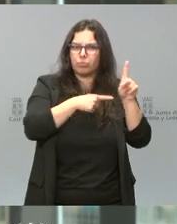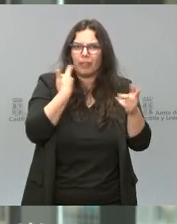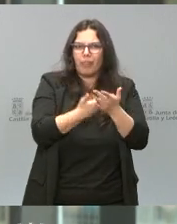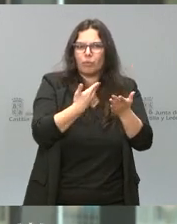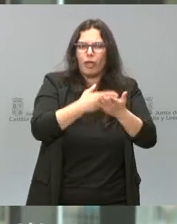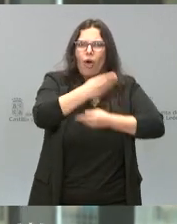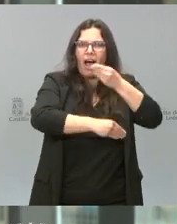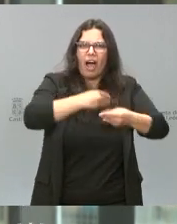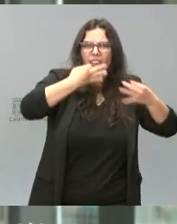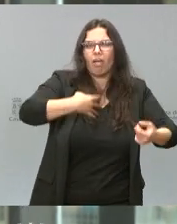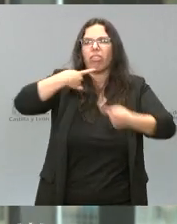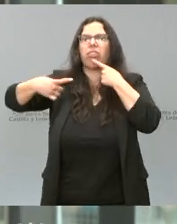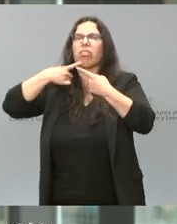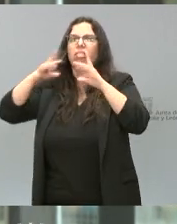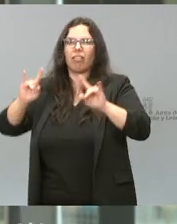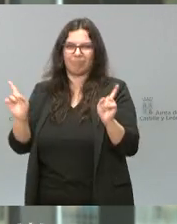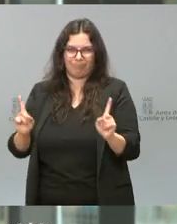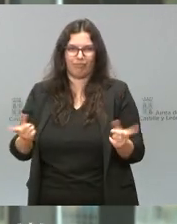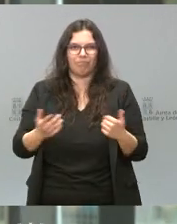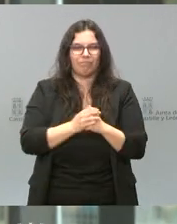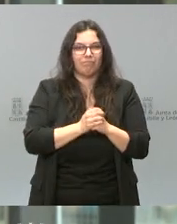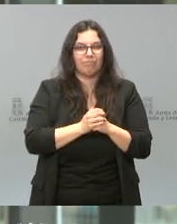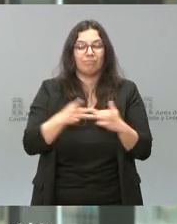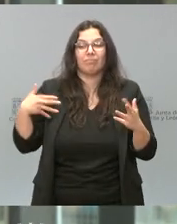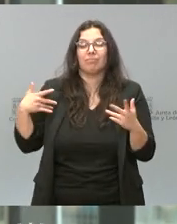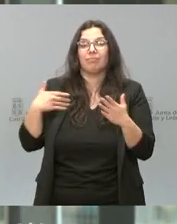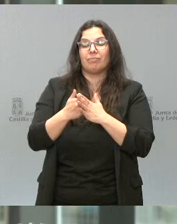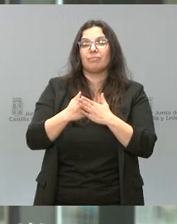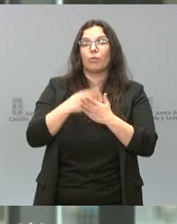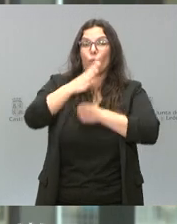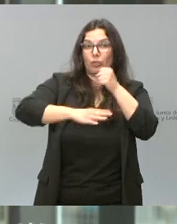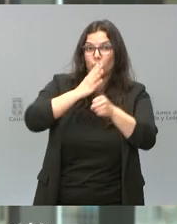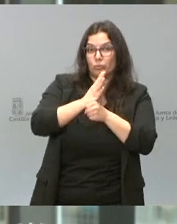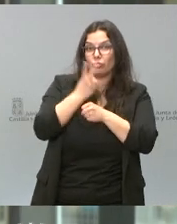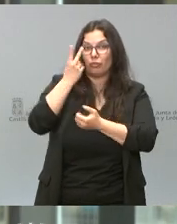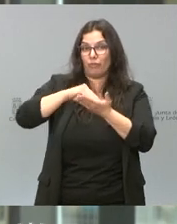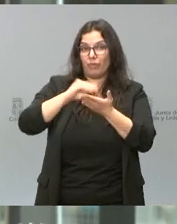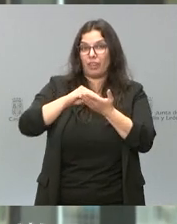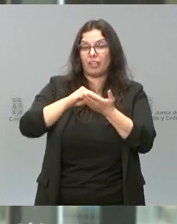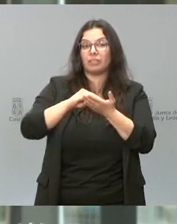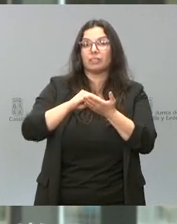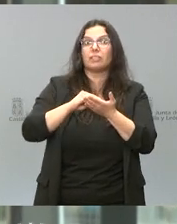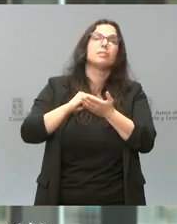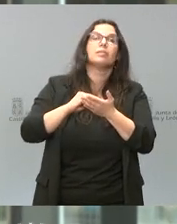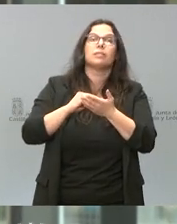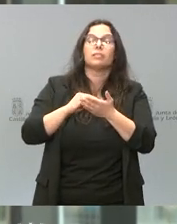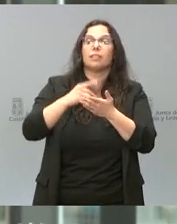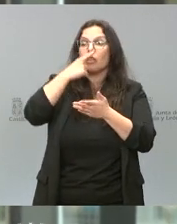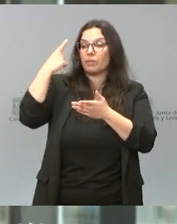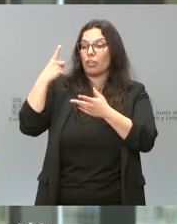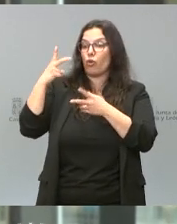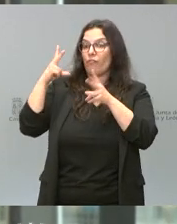que palabras. En estas dos últimas legislaturas, la que llegó hasta hace un año y la que arrancó a partir de entonces,